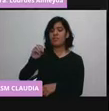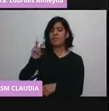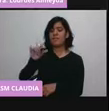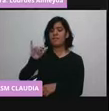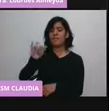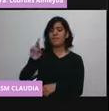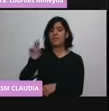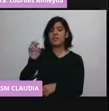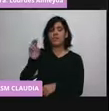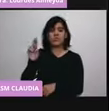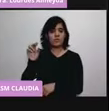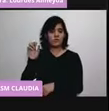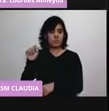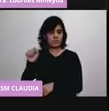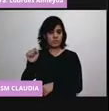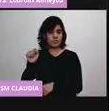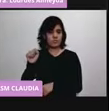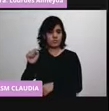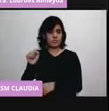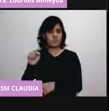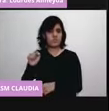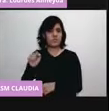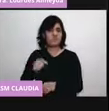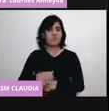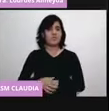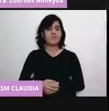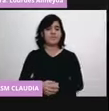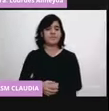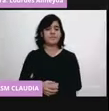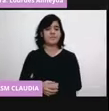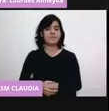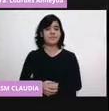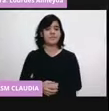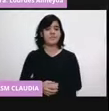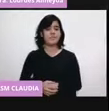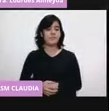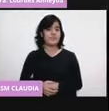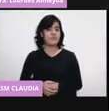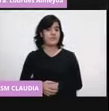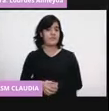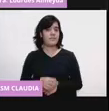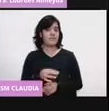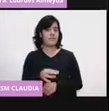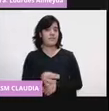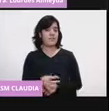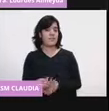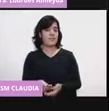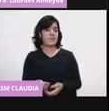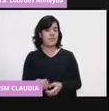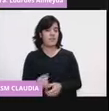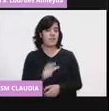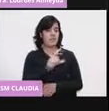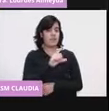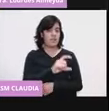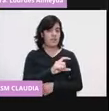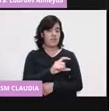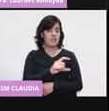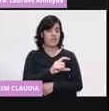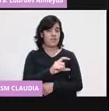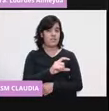próxima. Esta está potenciada, el material, el Sputnik V,